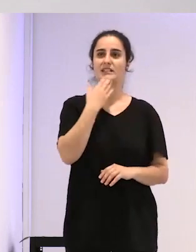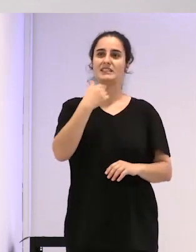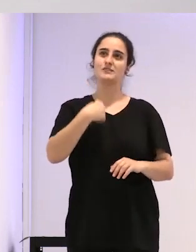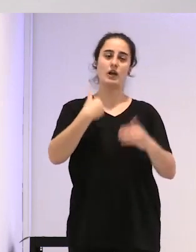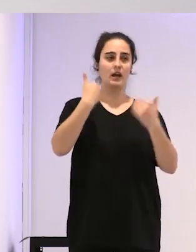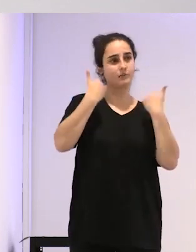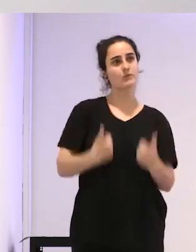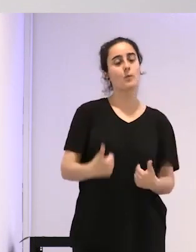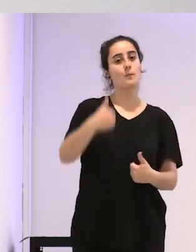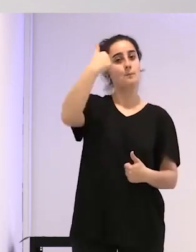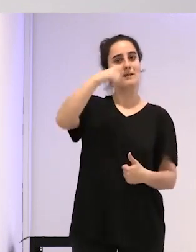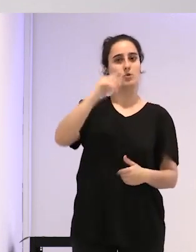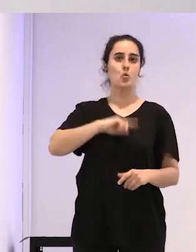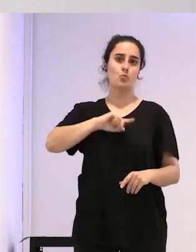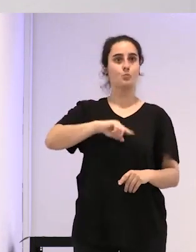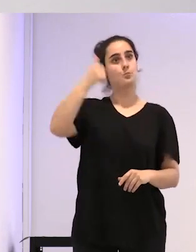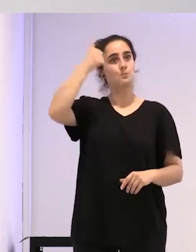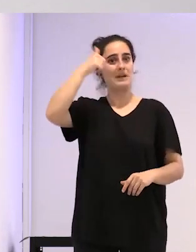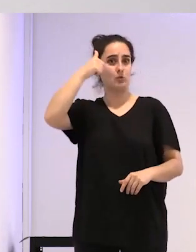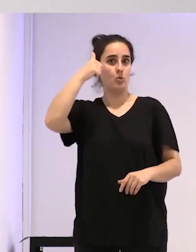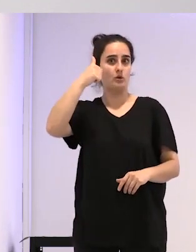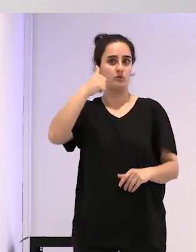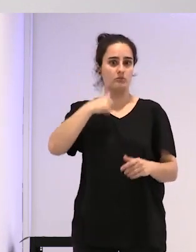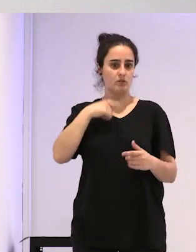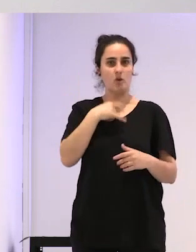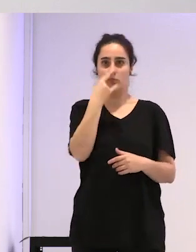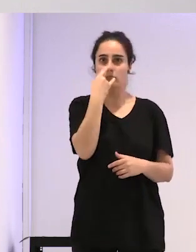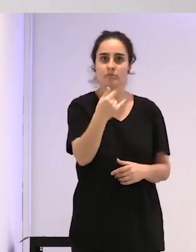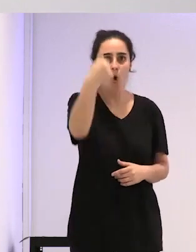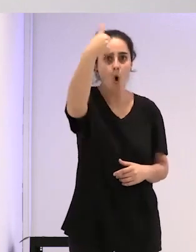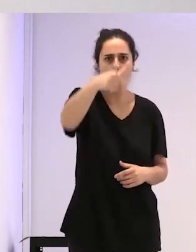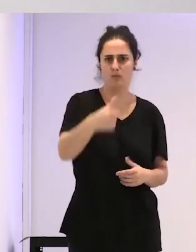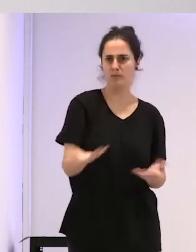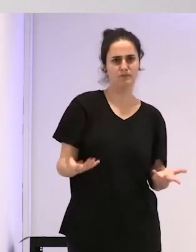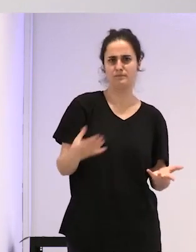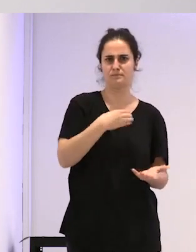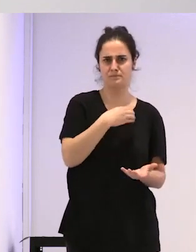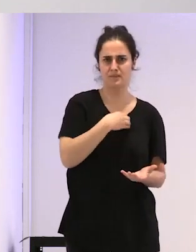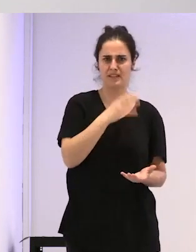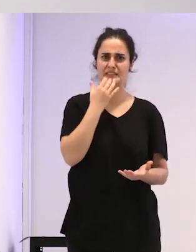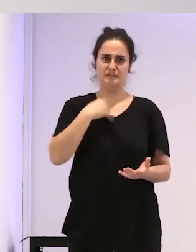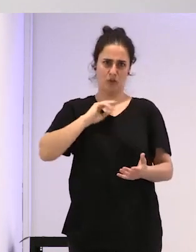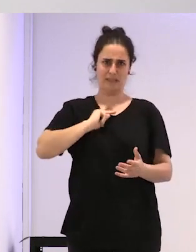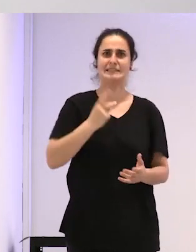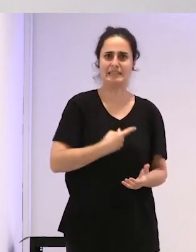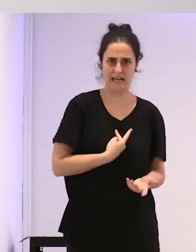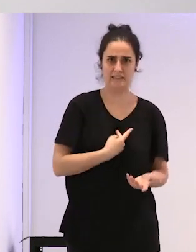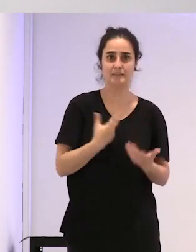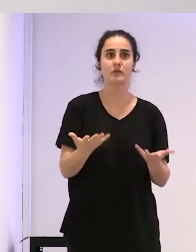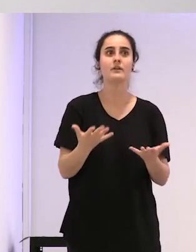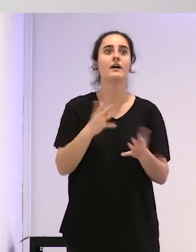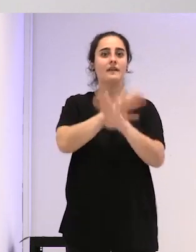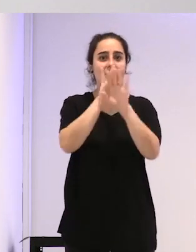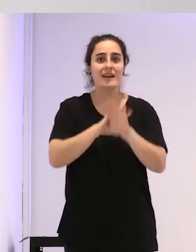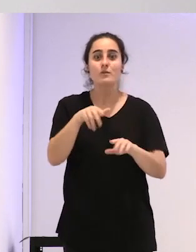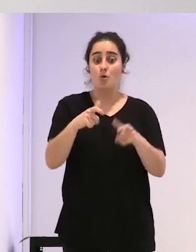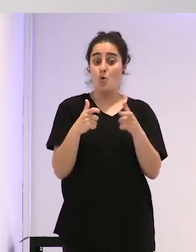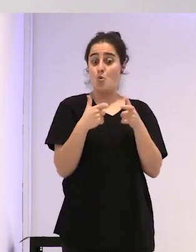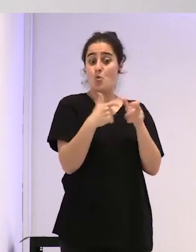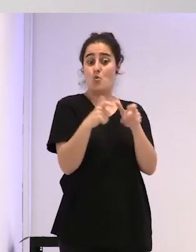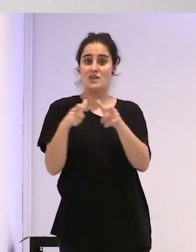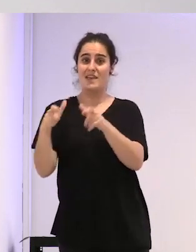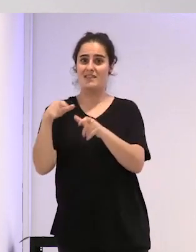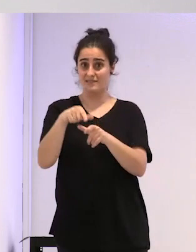relaciones con hombres, sean hijos o grandes. Y dicen que, bueno, que en todo este esquema aún actualmente, en todas estas unidades, se